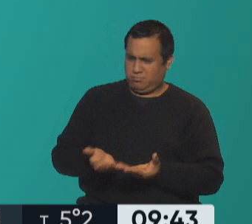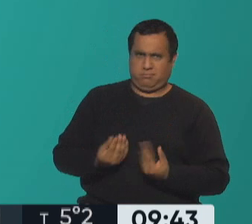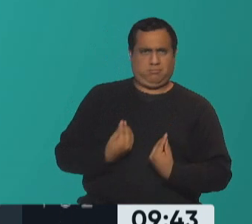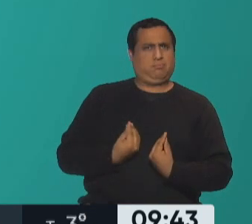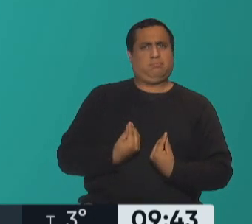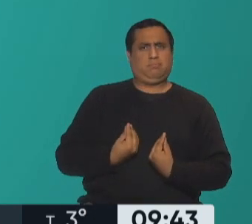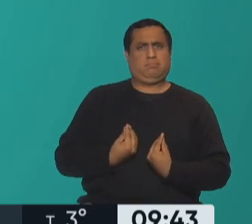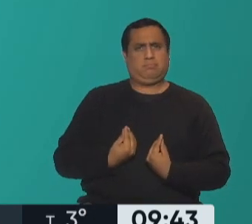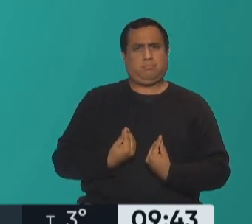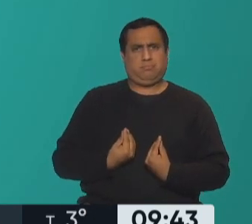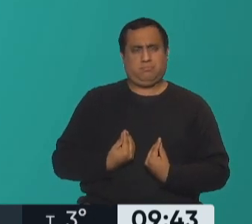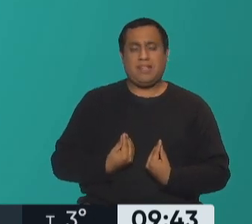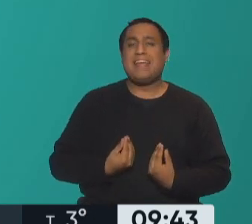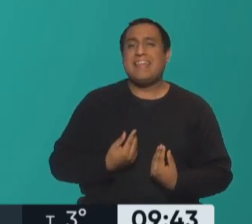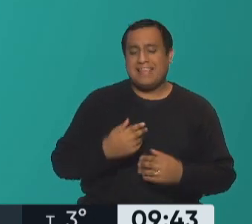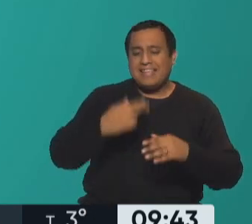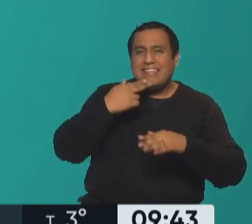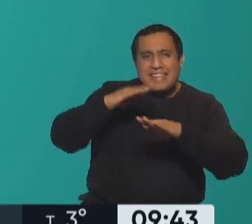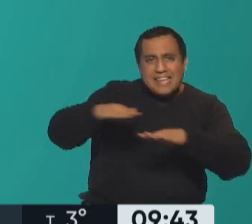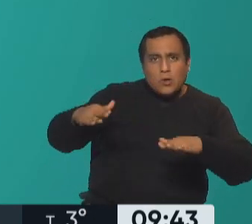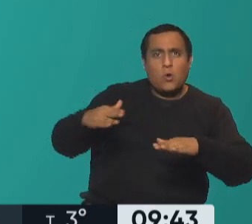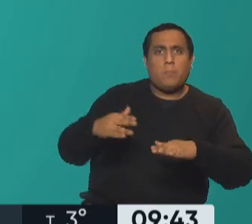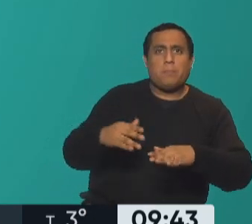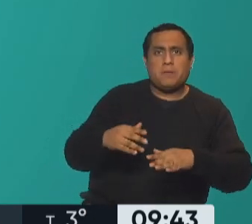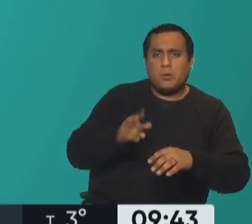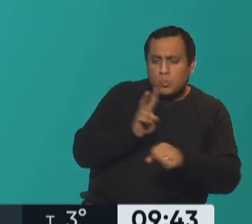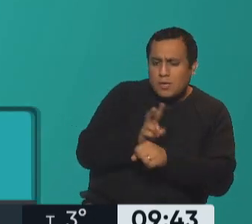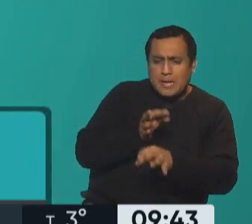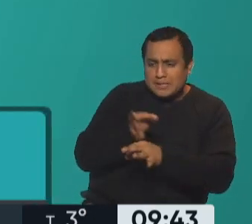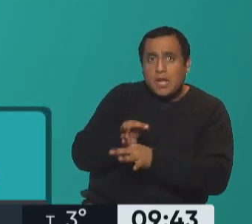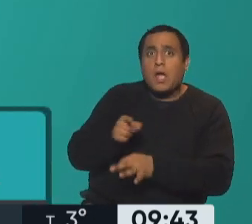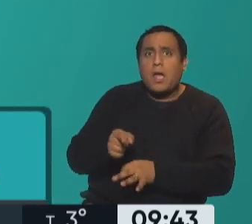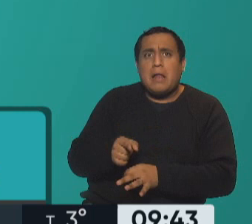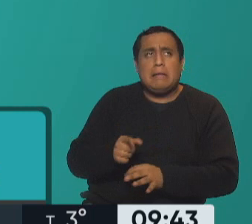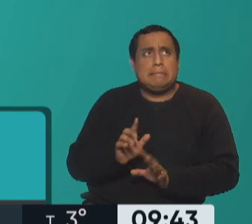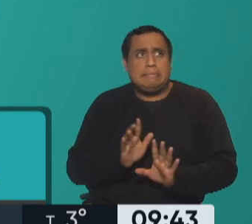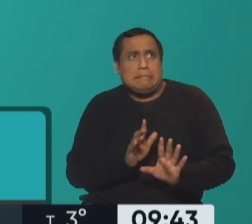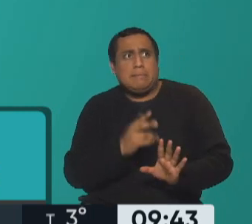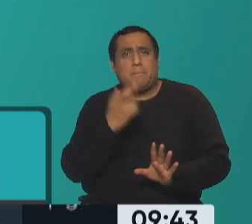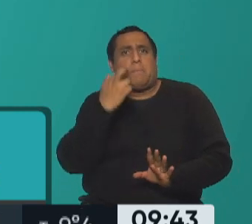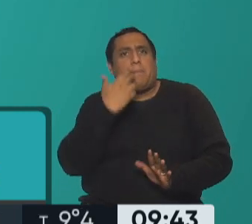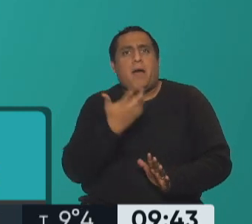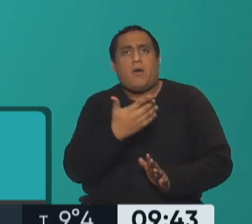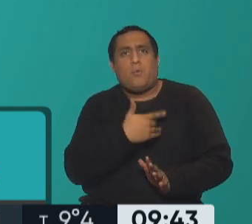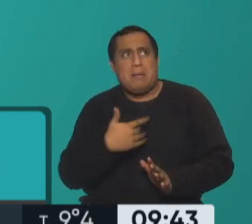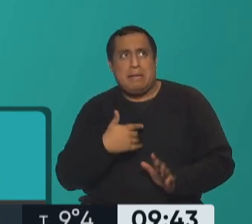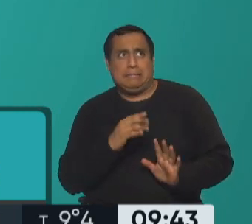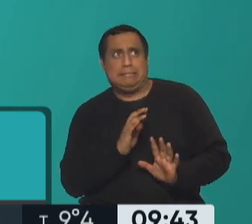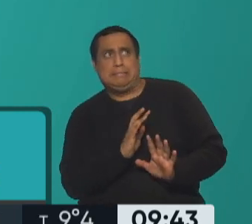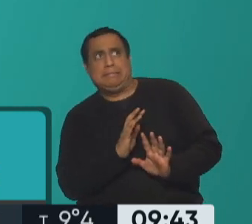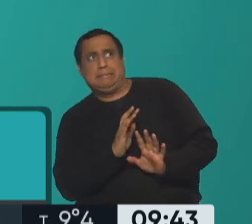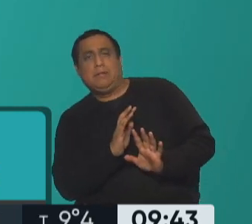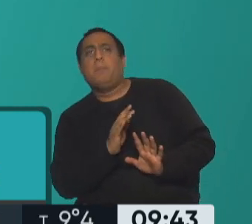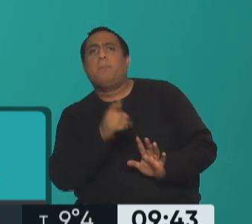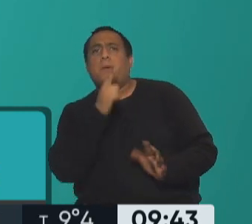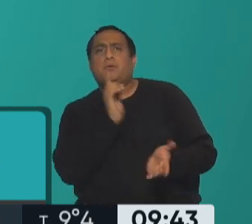¿Hay consecuencias de criar a un niño o una niña que le tenga este terror o esa construcción de la imagen casi monstruosa de un padre o